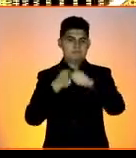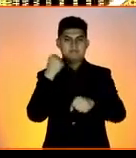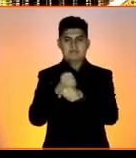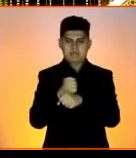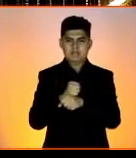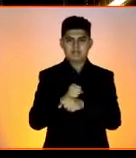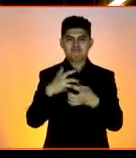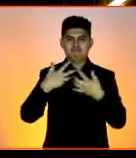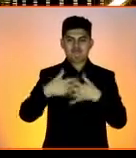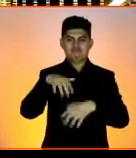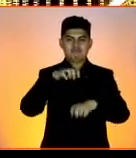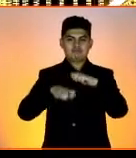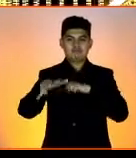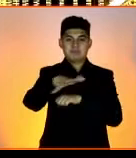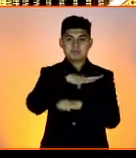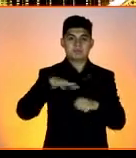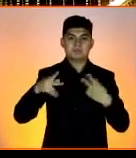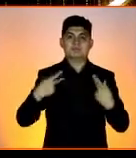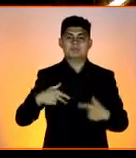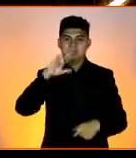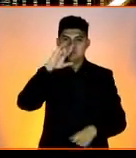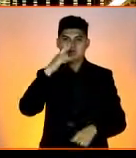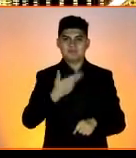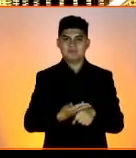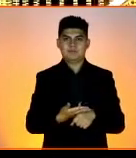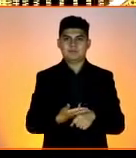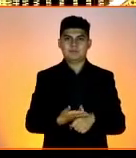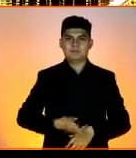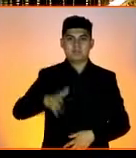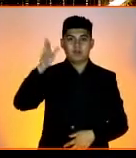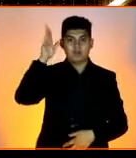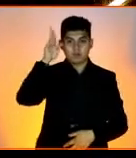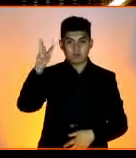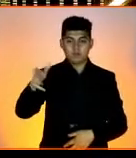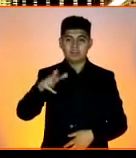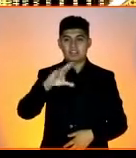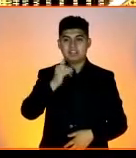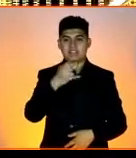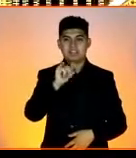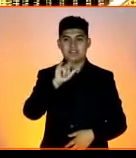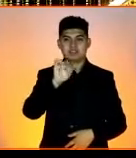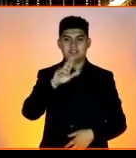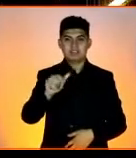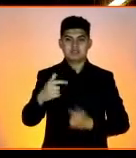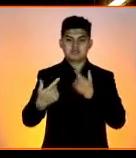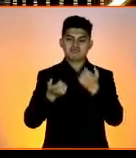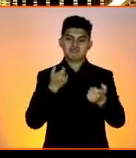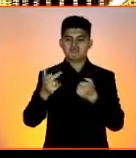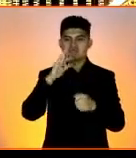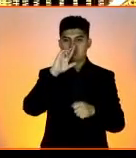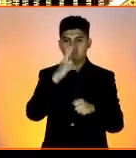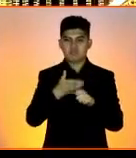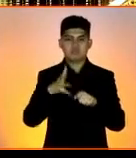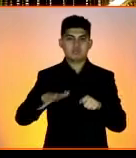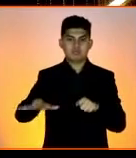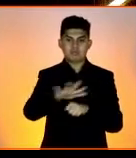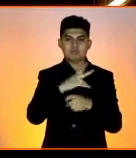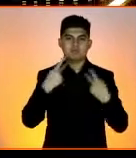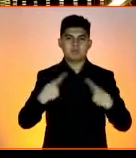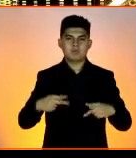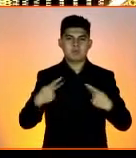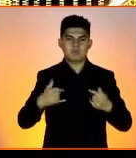Socialmente Responsable. Gracias. Hola, soy Erika Cortés, coordinador de Responsabilidad Social de Fórtula.